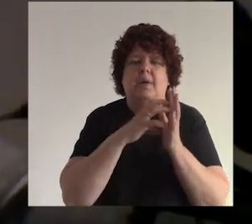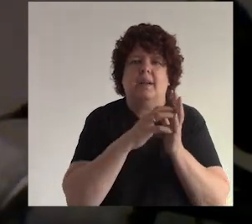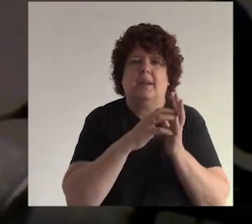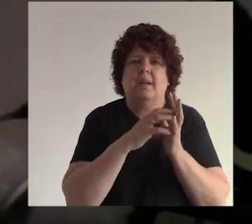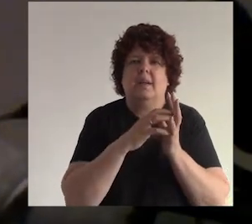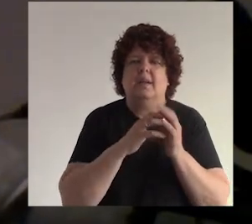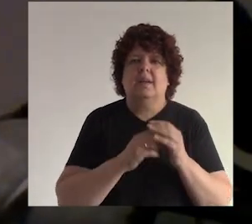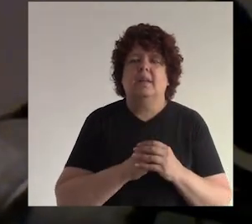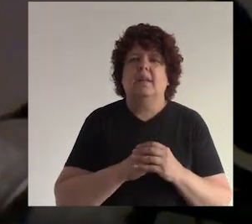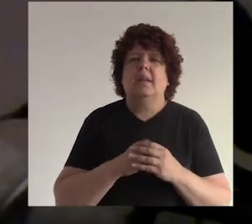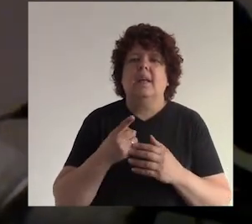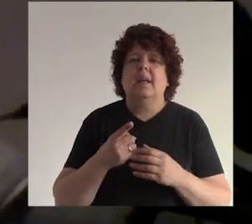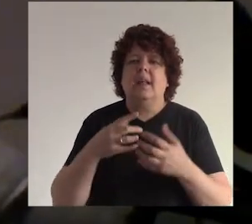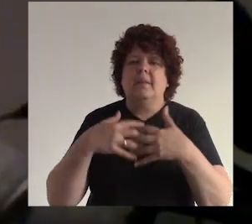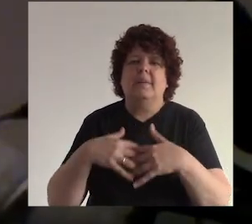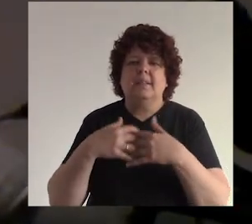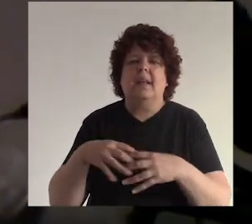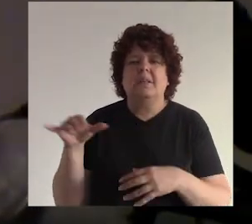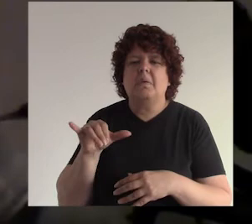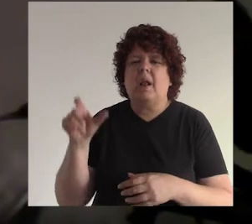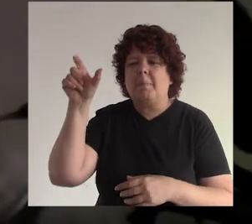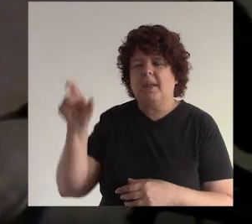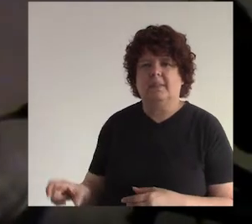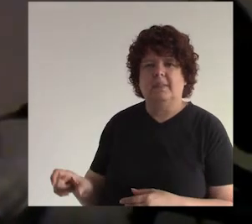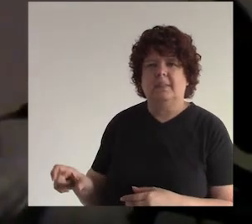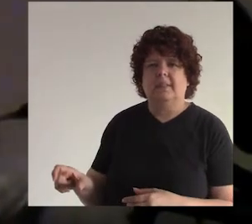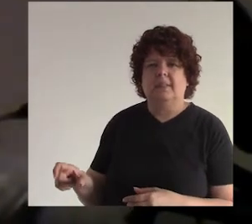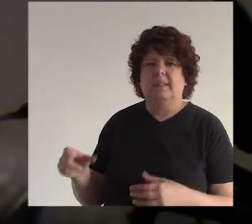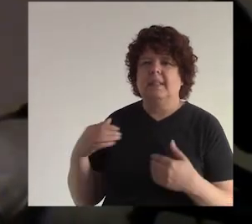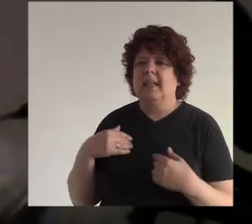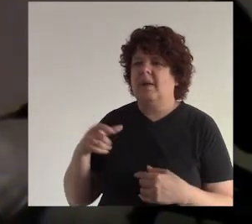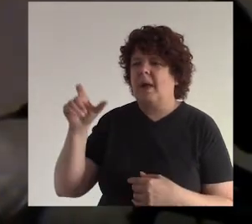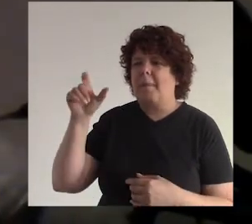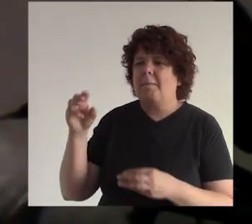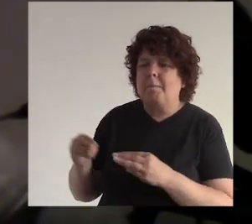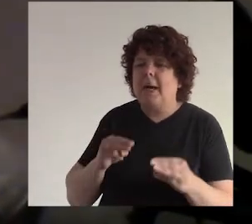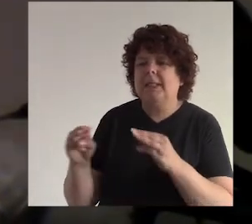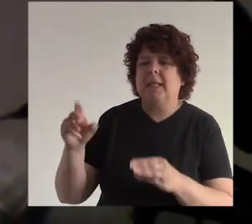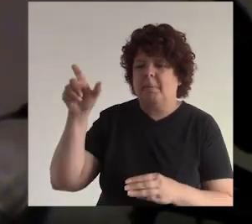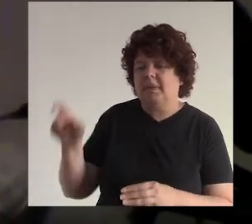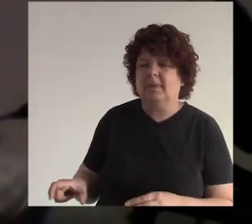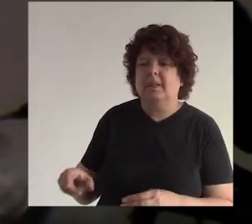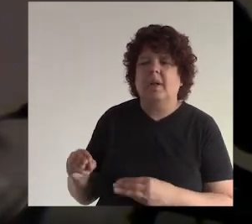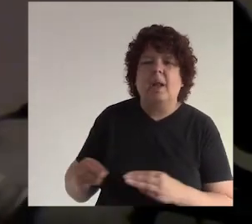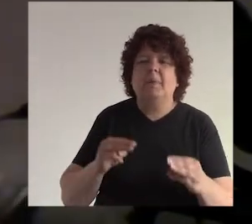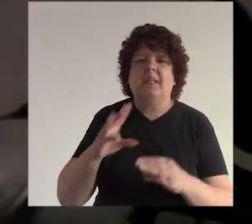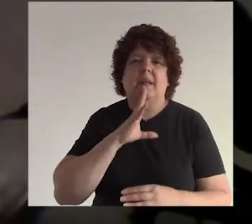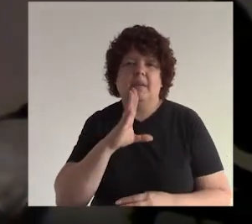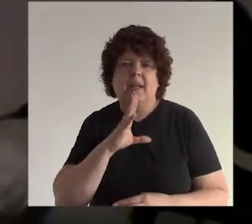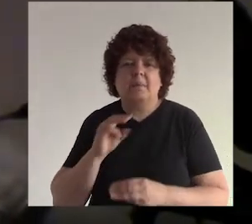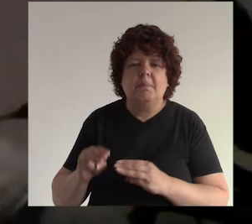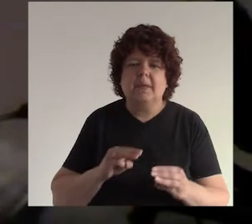acuérdense que la marca o el emprendimiento es como una persona tiene una personalidad tiene una forma de hablar